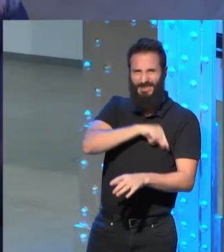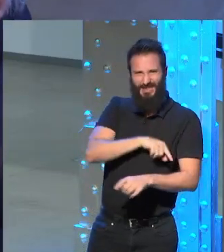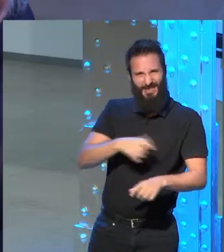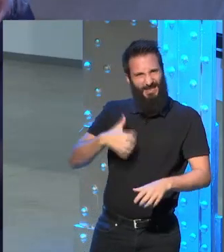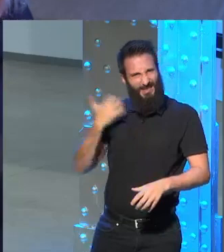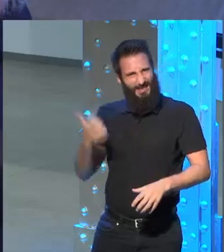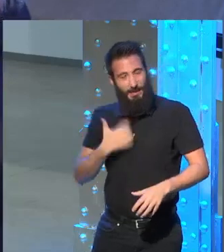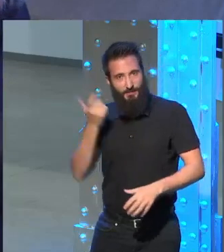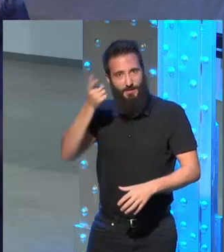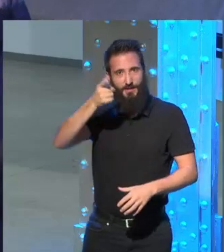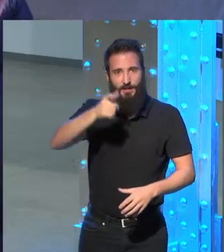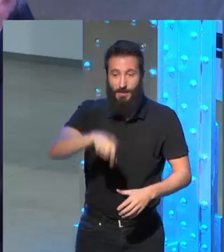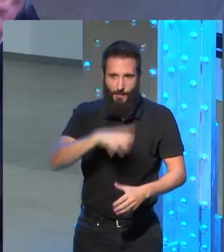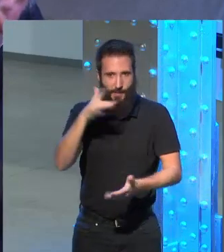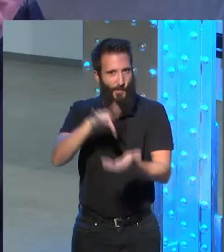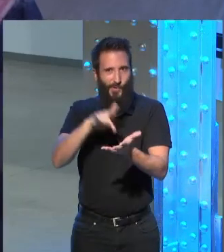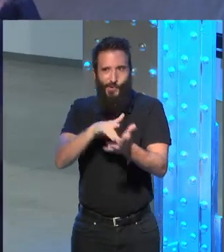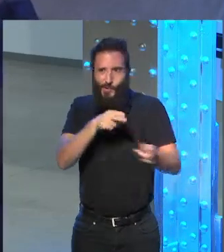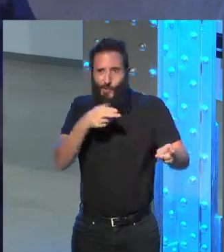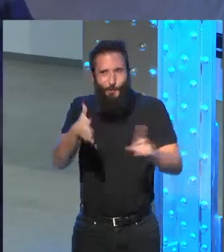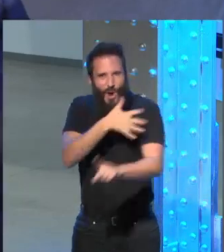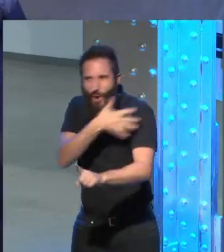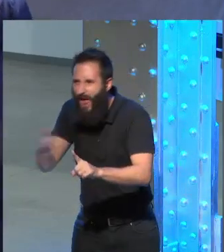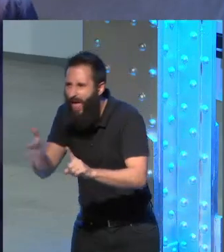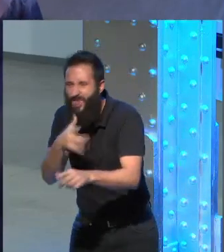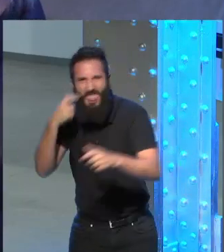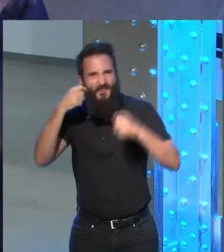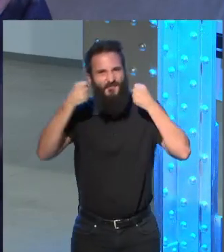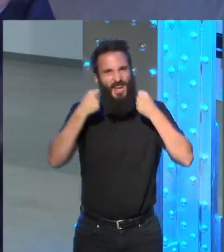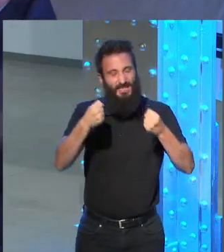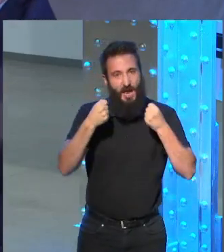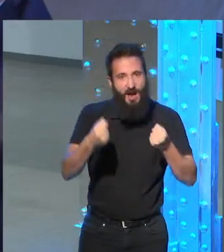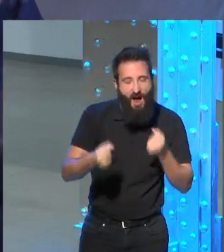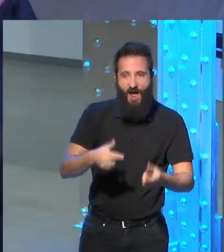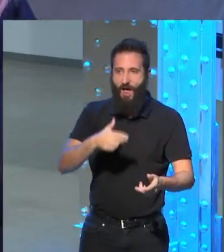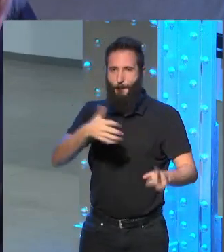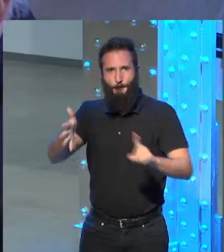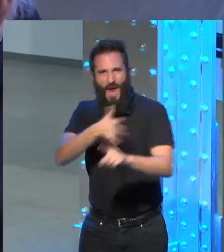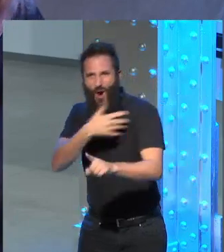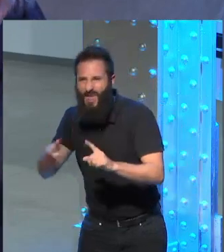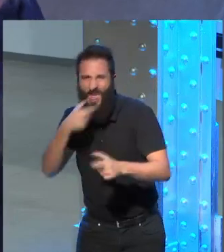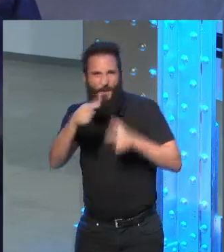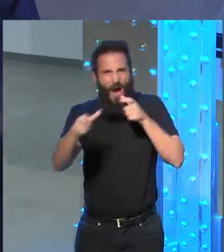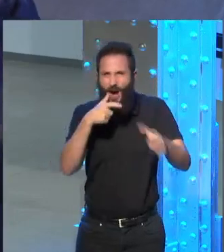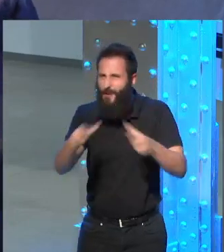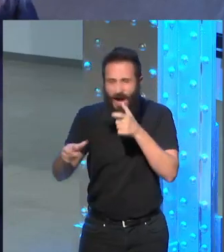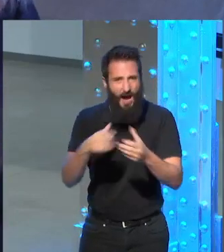estuviera marcada por la violencia, la violencia física, la violencia verbal.